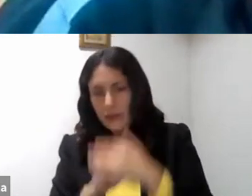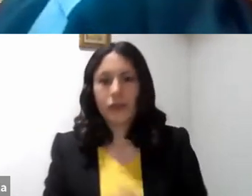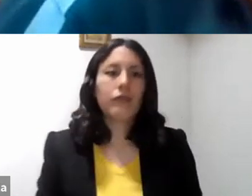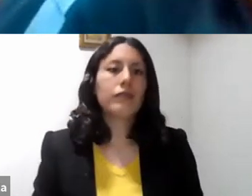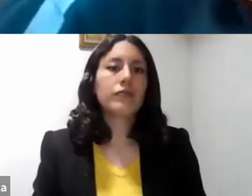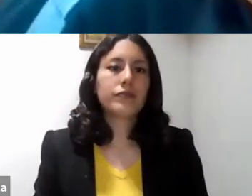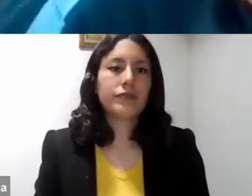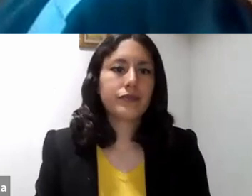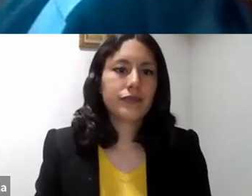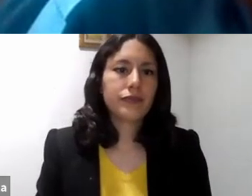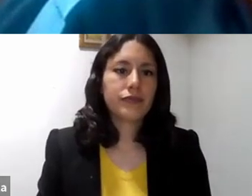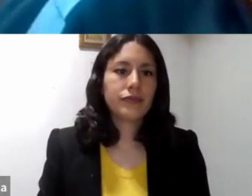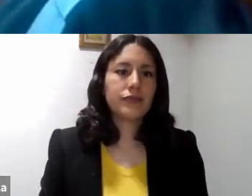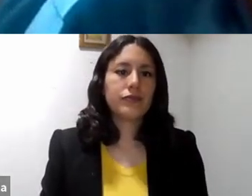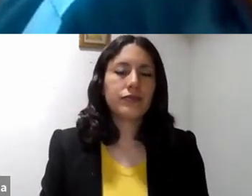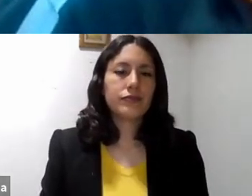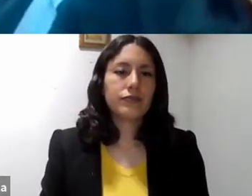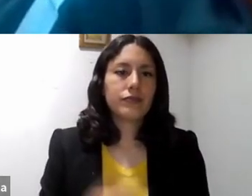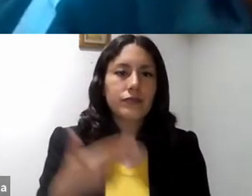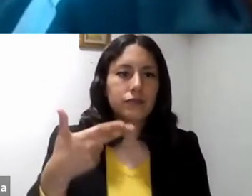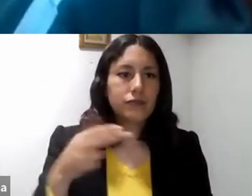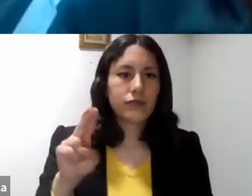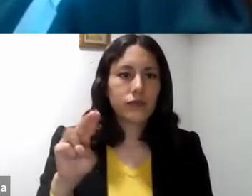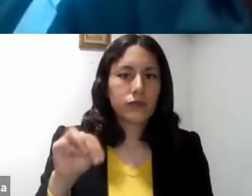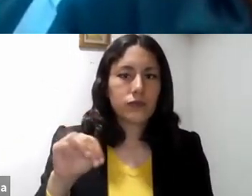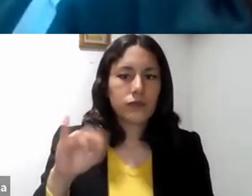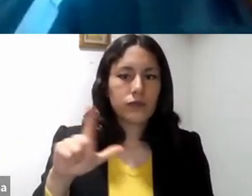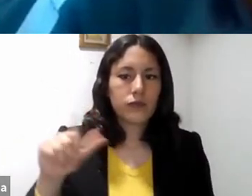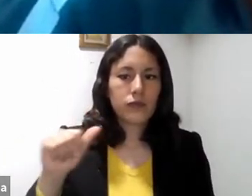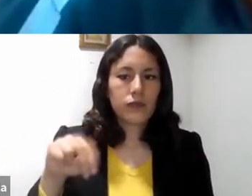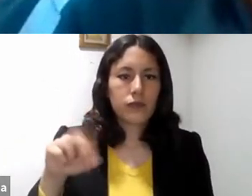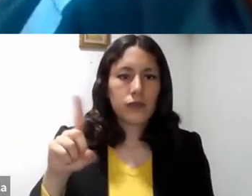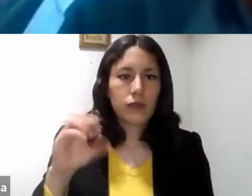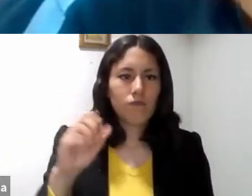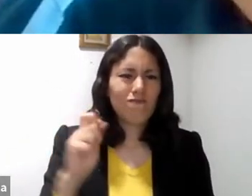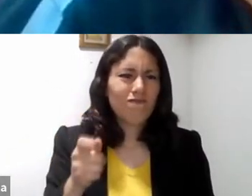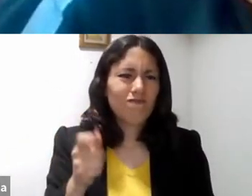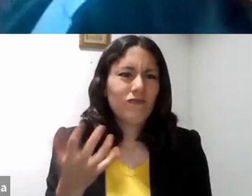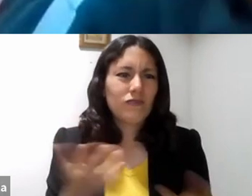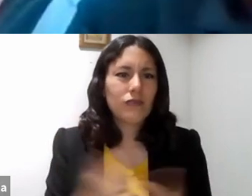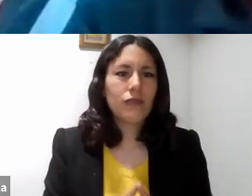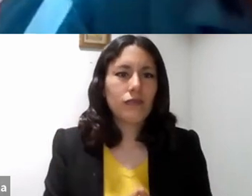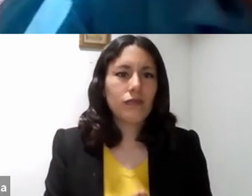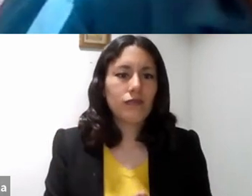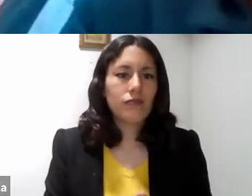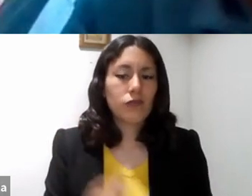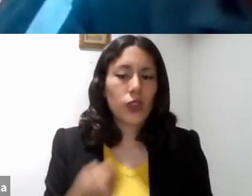humillado en el sentido de reconocer quién es, tal como es.